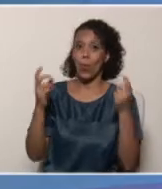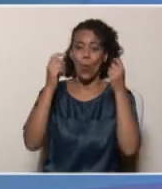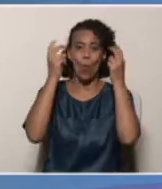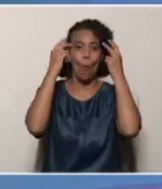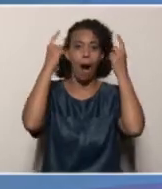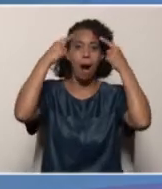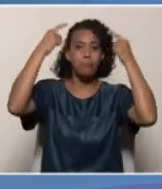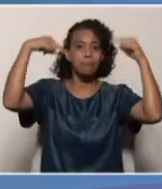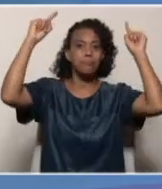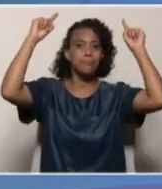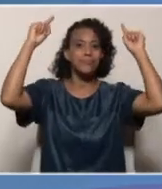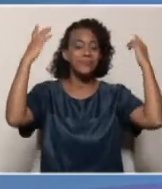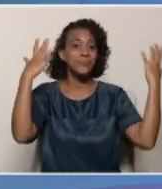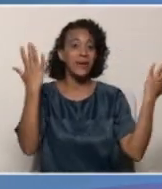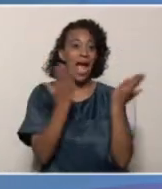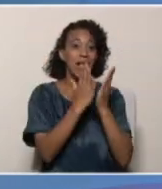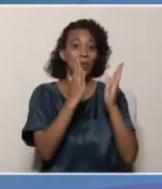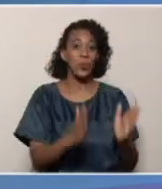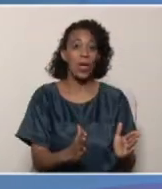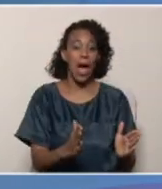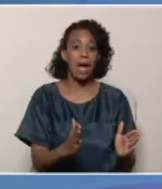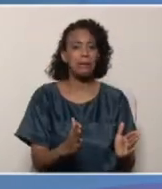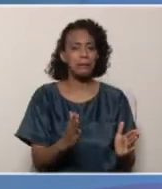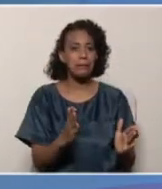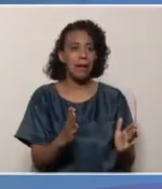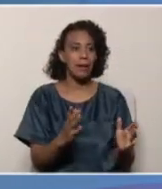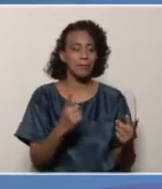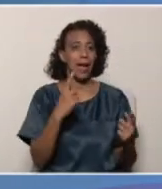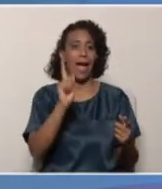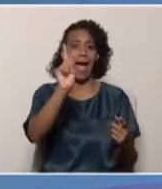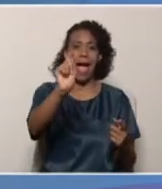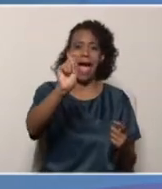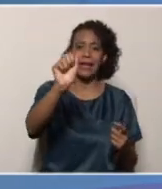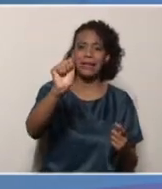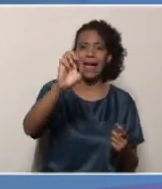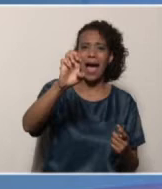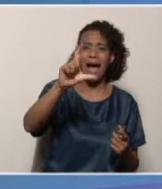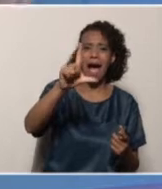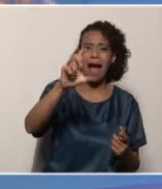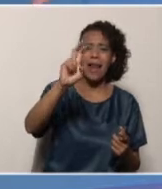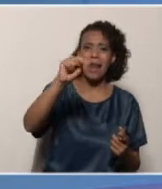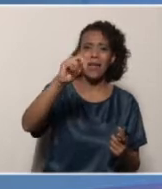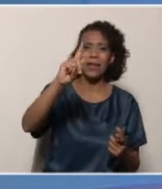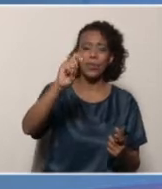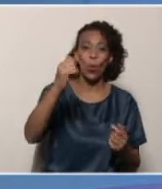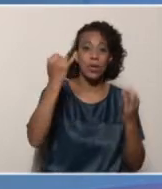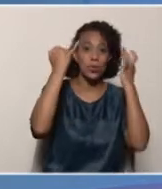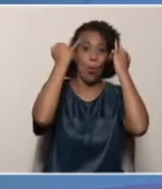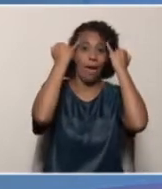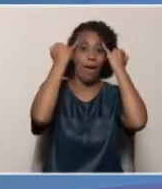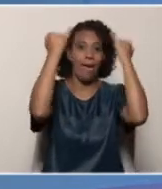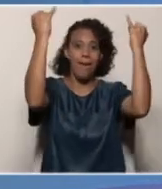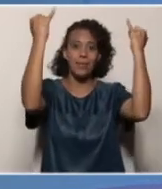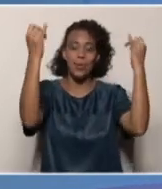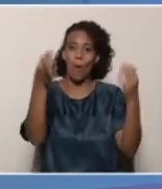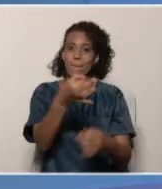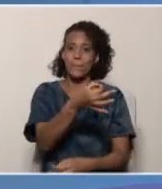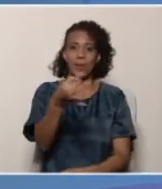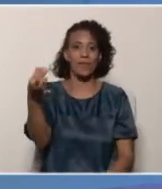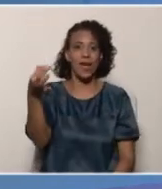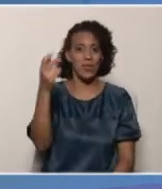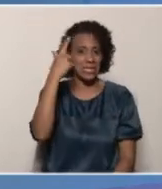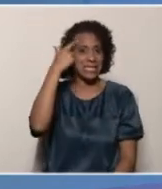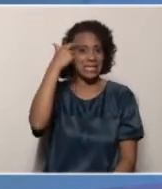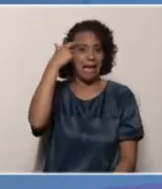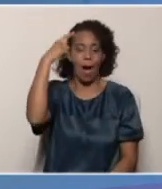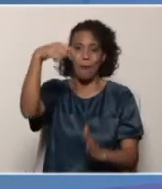pensamos que los estudiantes con talento tienen una serie estereotipada en donde son genios y que lo saben absolutamente todo.